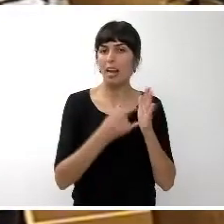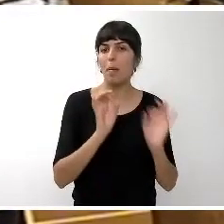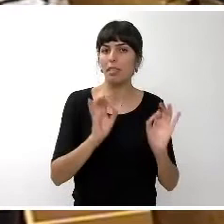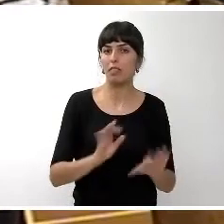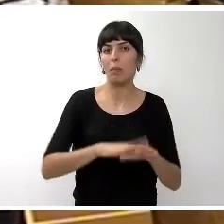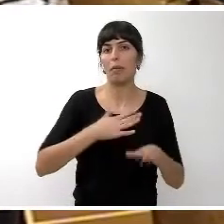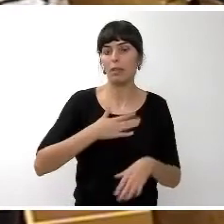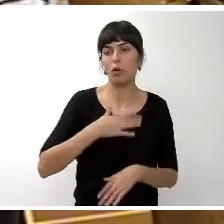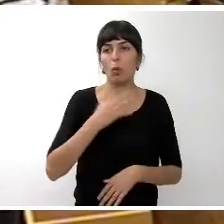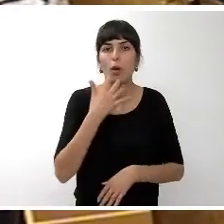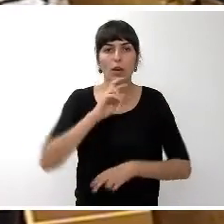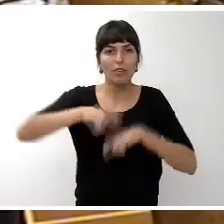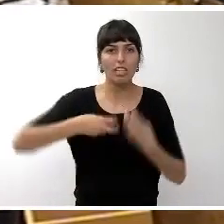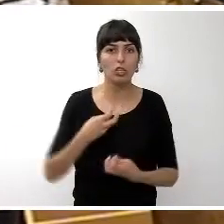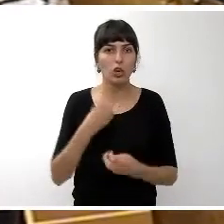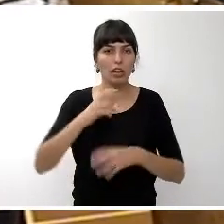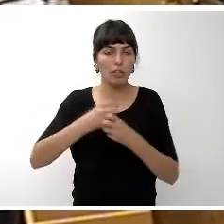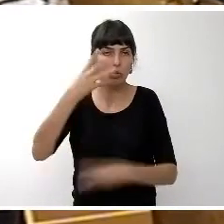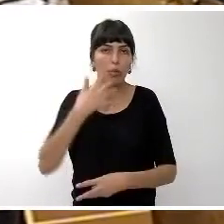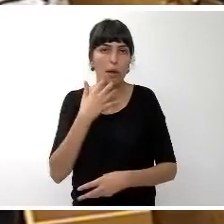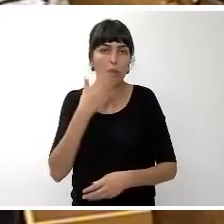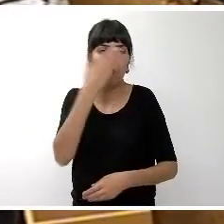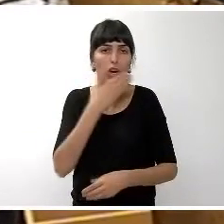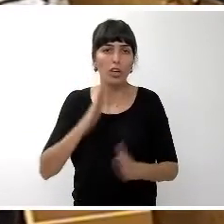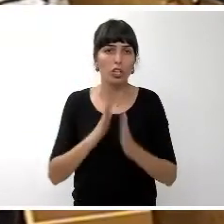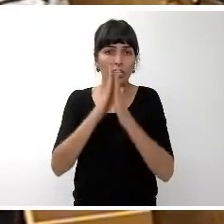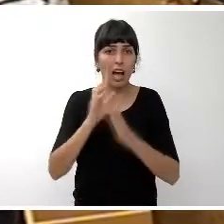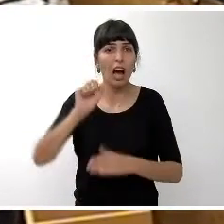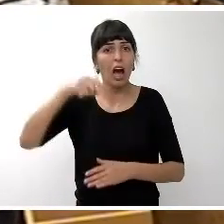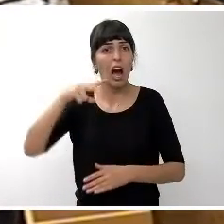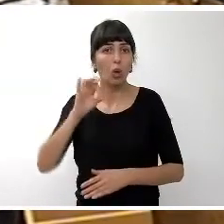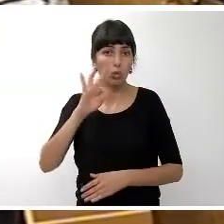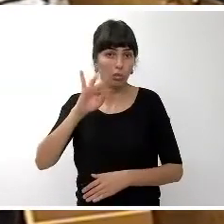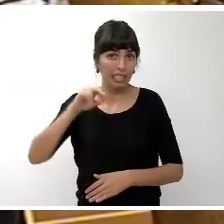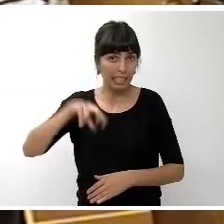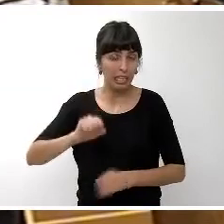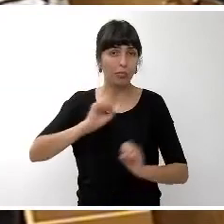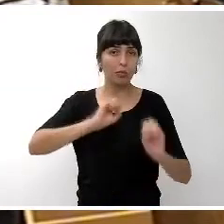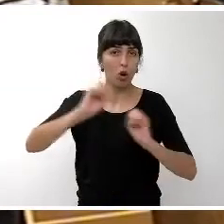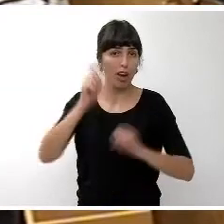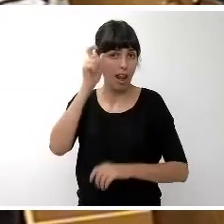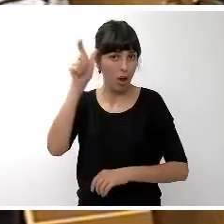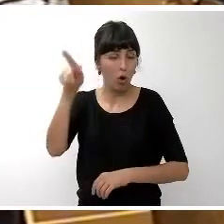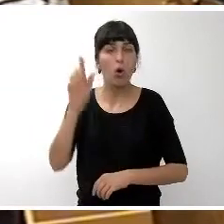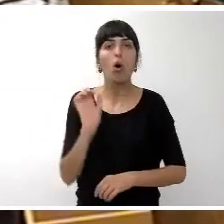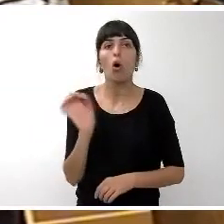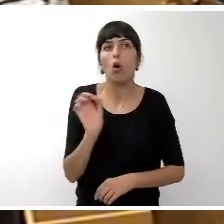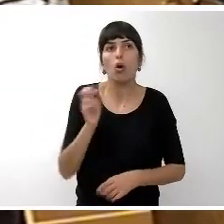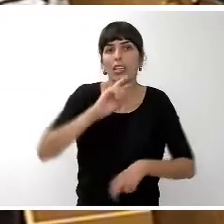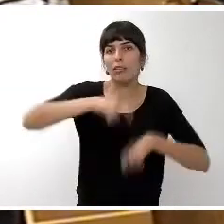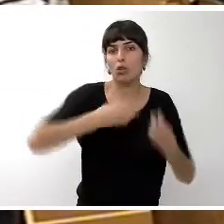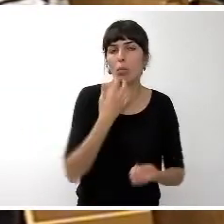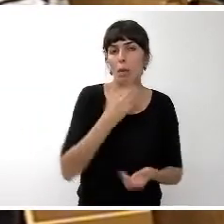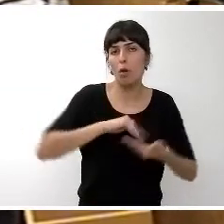infraestructuras como puede ser el colegio San Agustín en el municipio de Los Ralejos o alguna otra rehabilitación como el parque